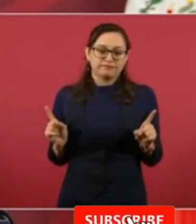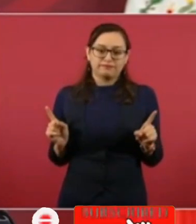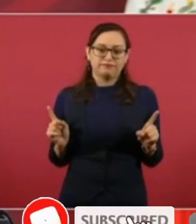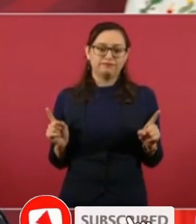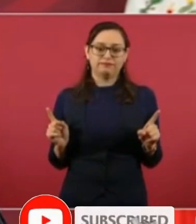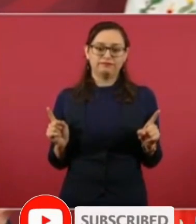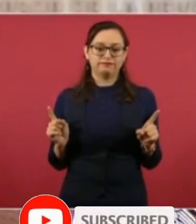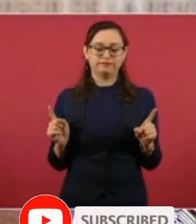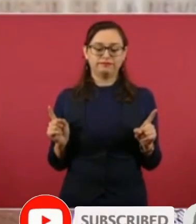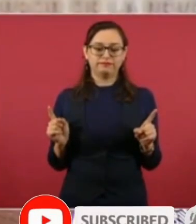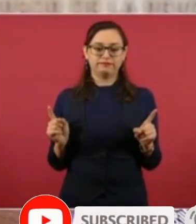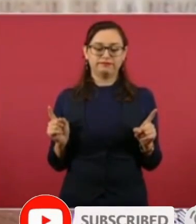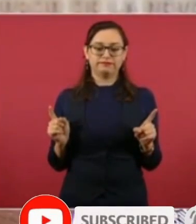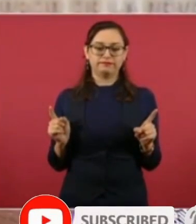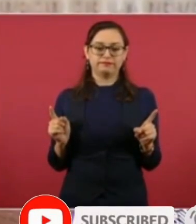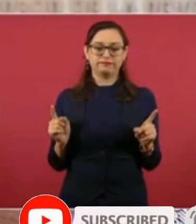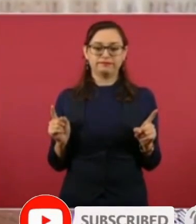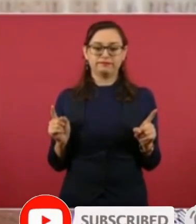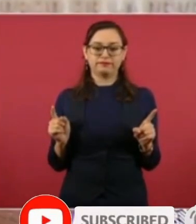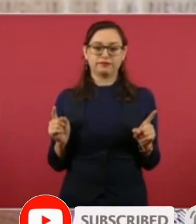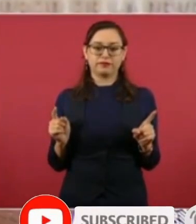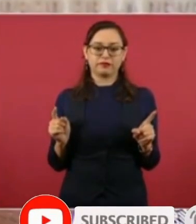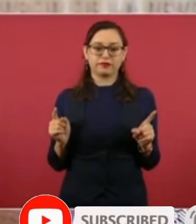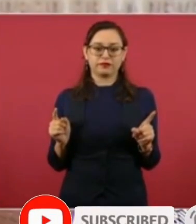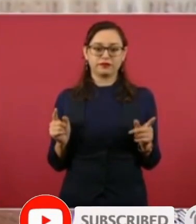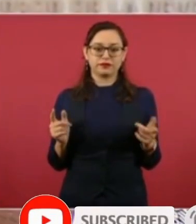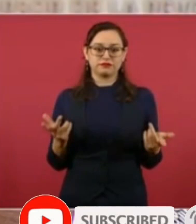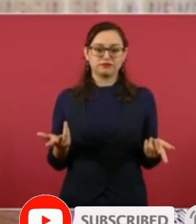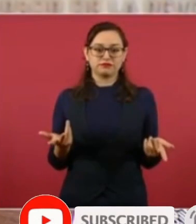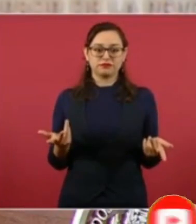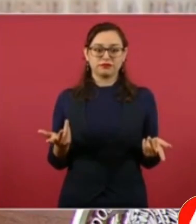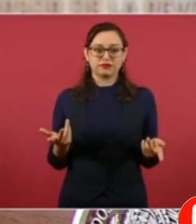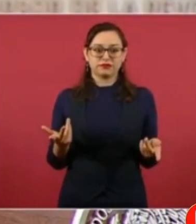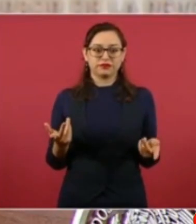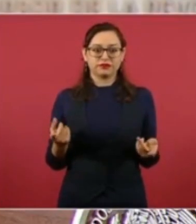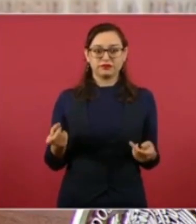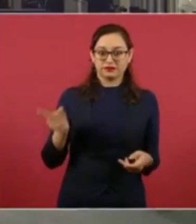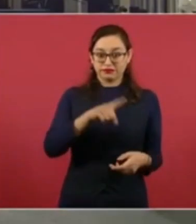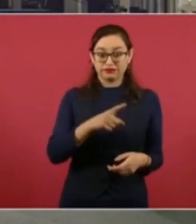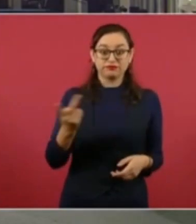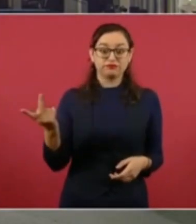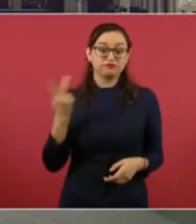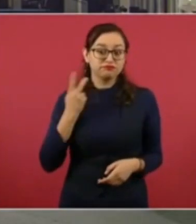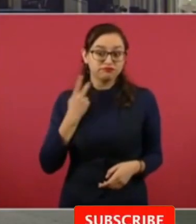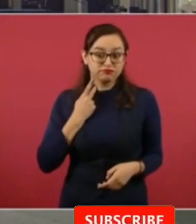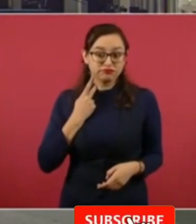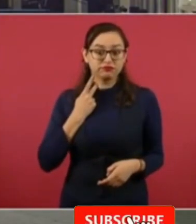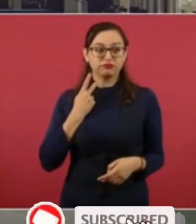no se atreven a decir